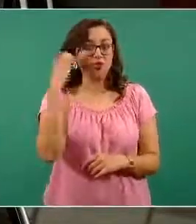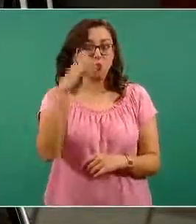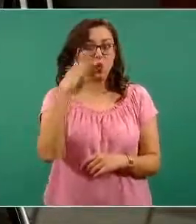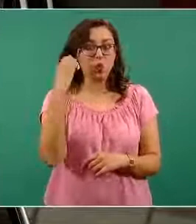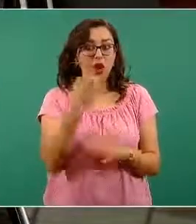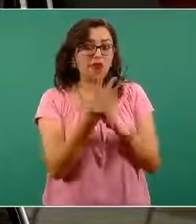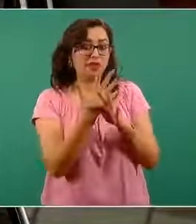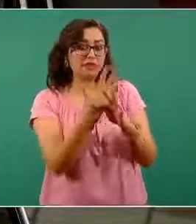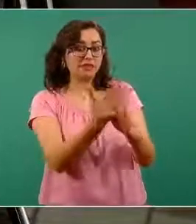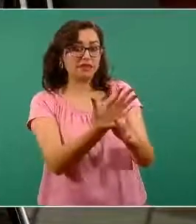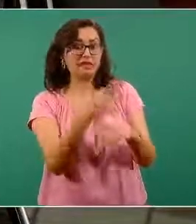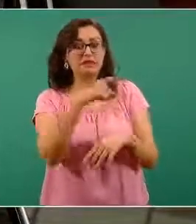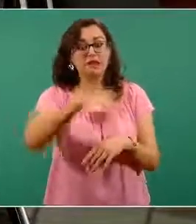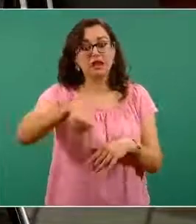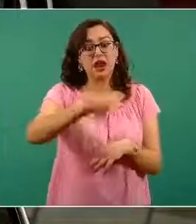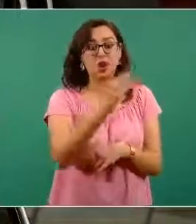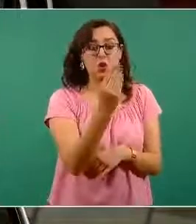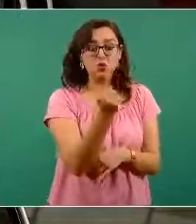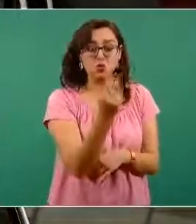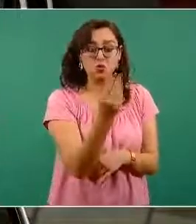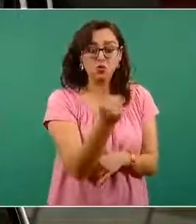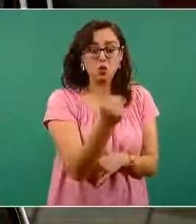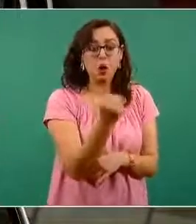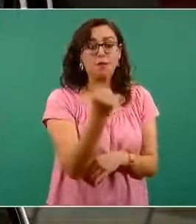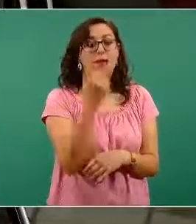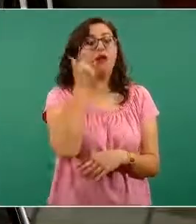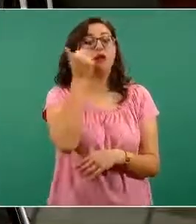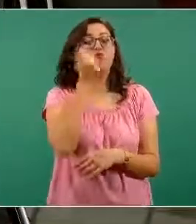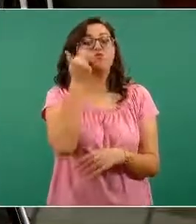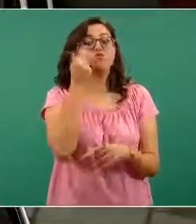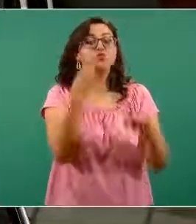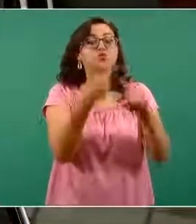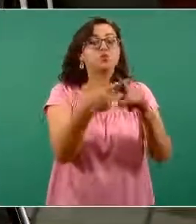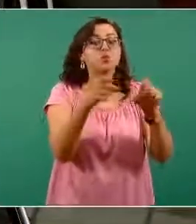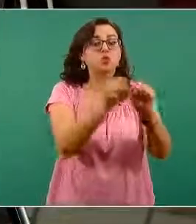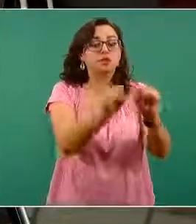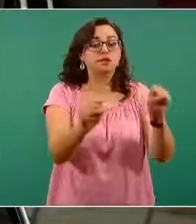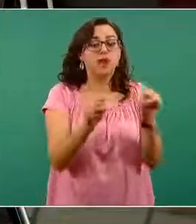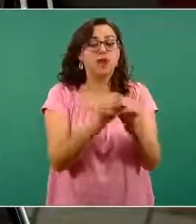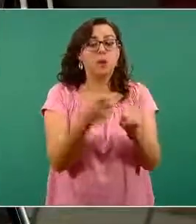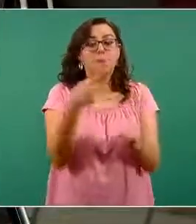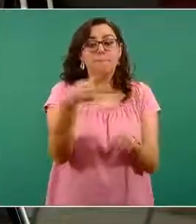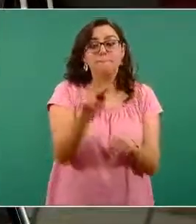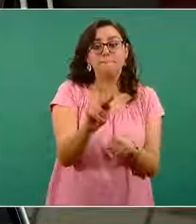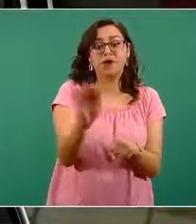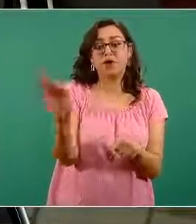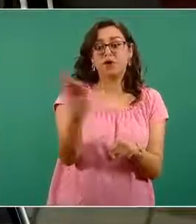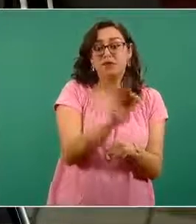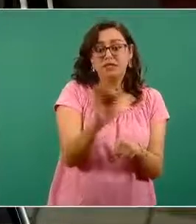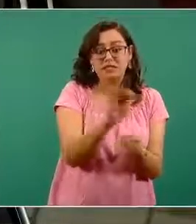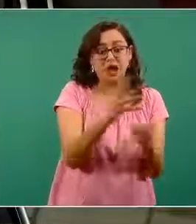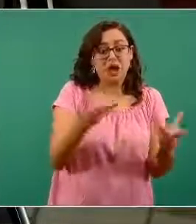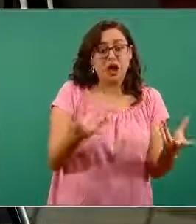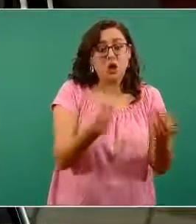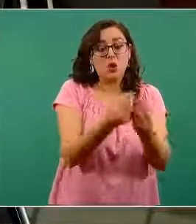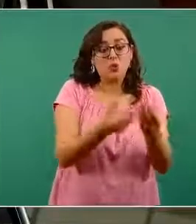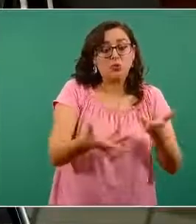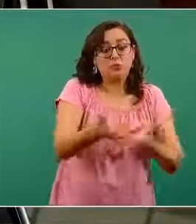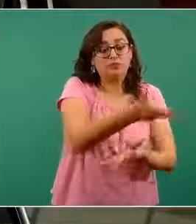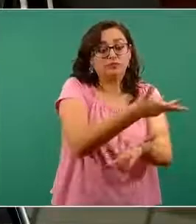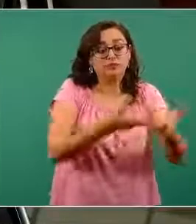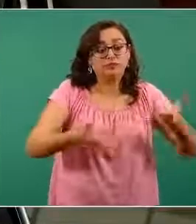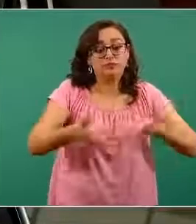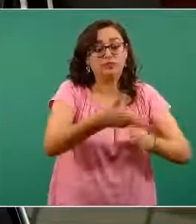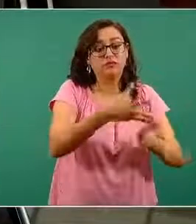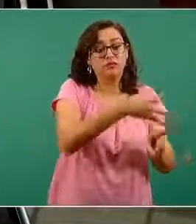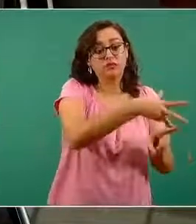los pequeños, entre ellos, se pudieran infectar y de pronto llevar esta infección a la casa y contaminar a los